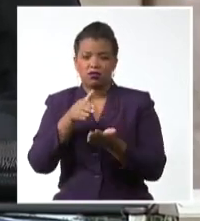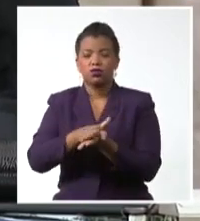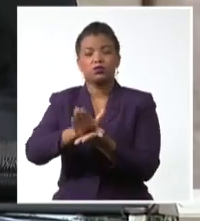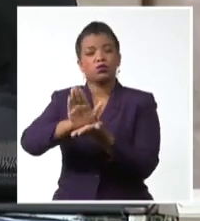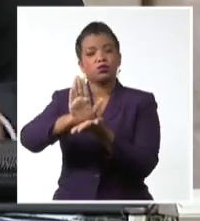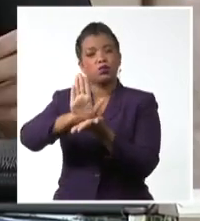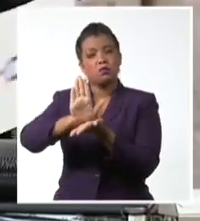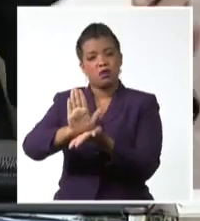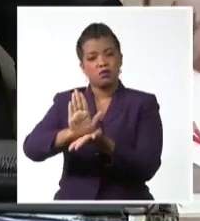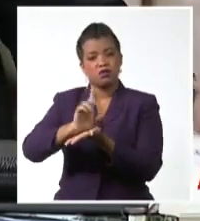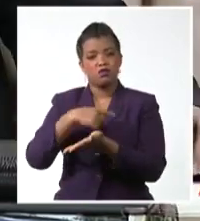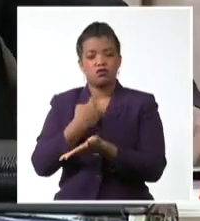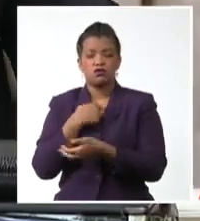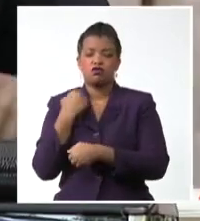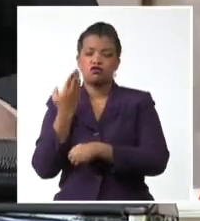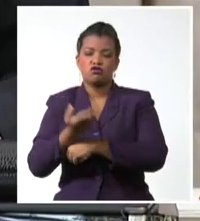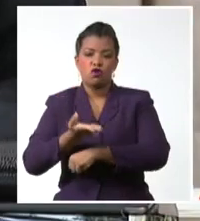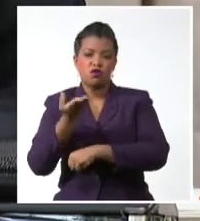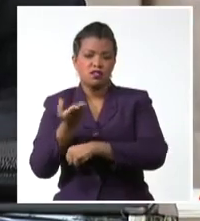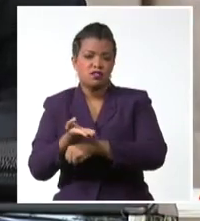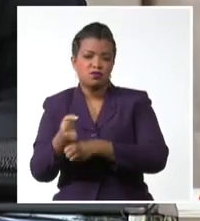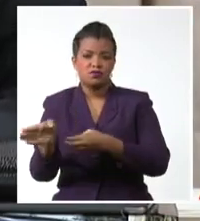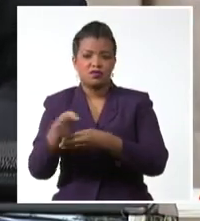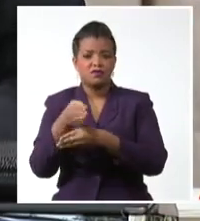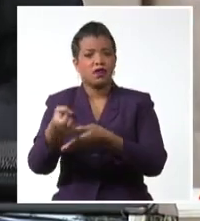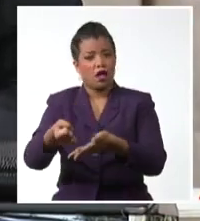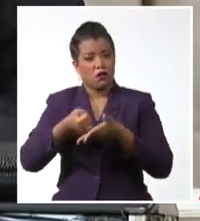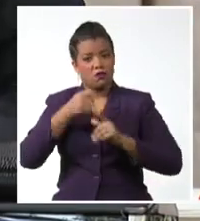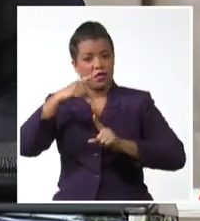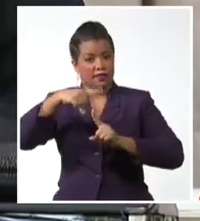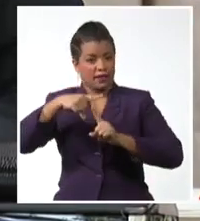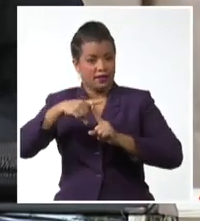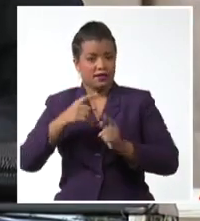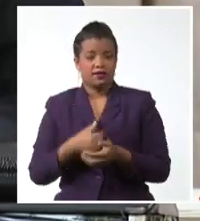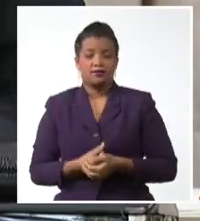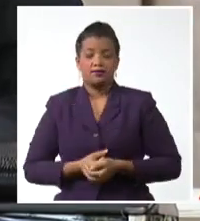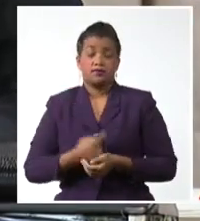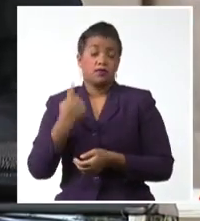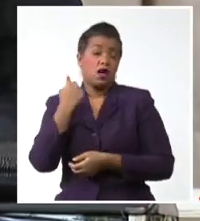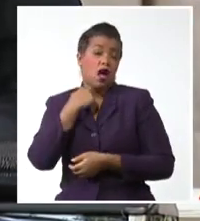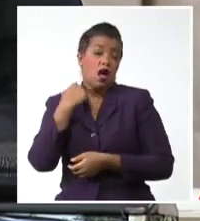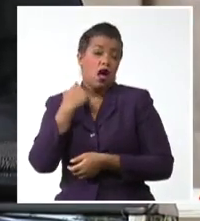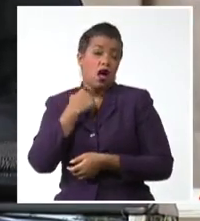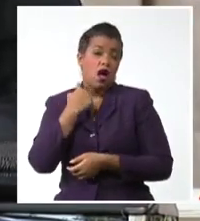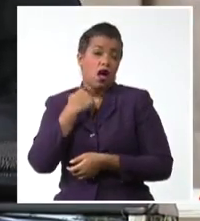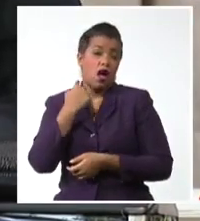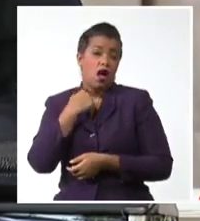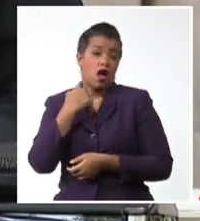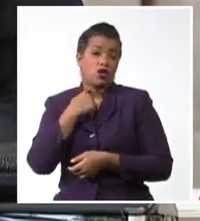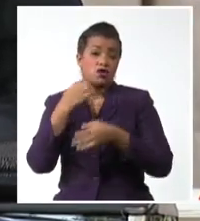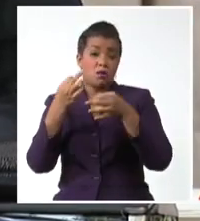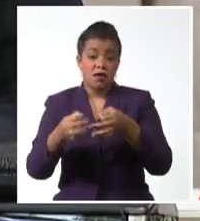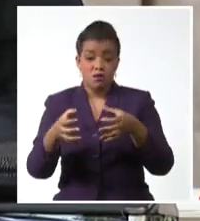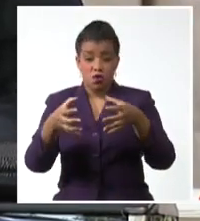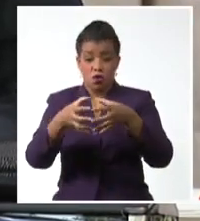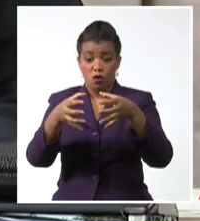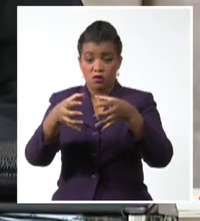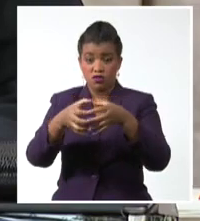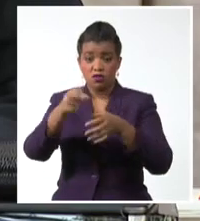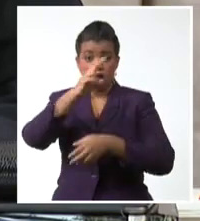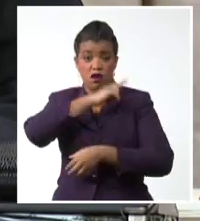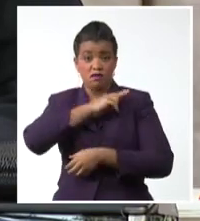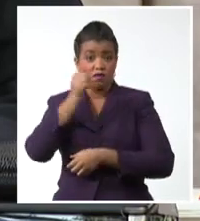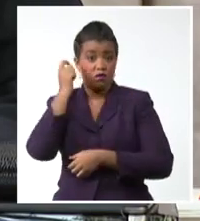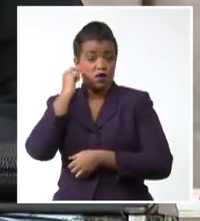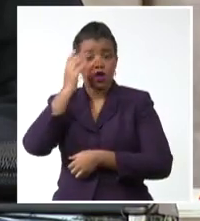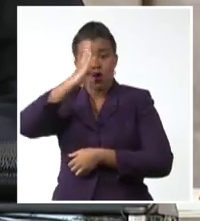nuestras solicitudes de asesoría técnica en sus años al frente de la comisión Cuba ha sentido que